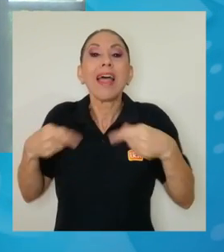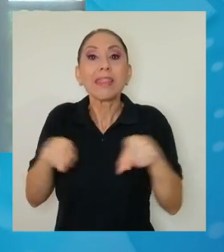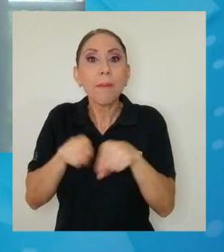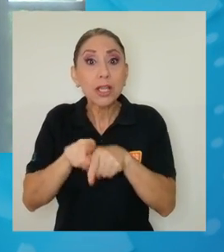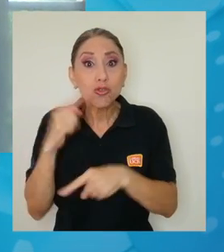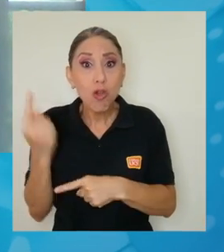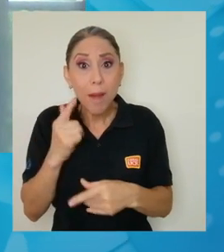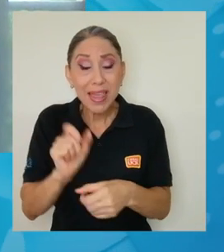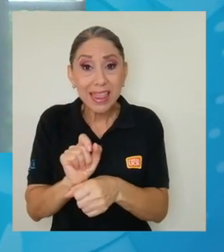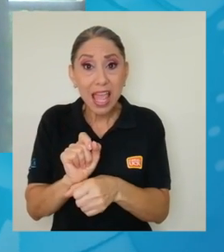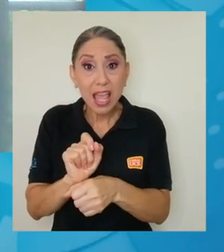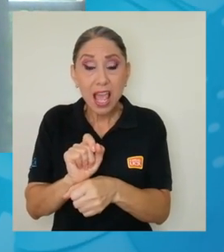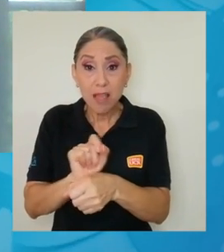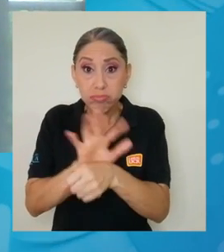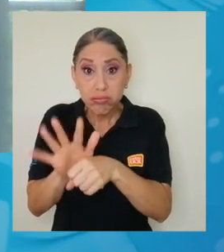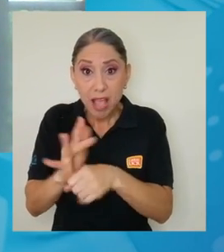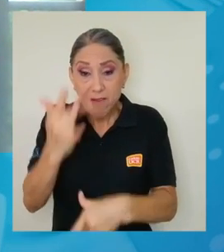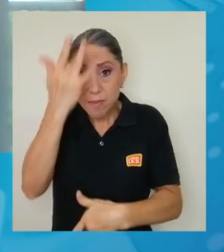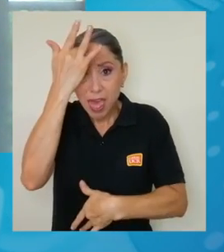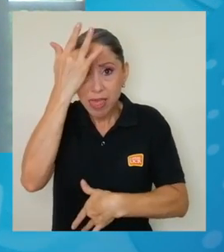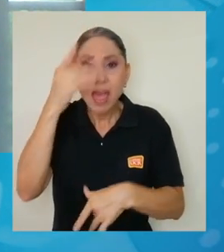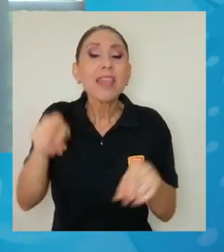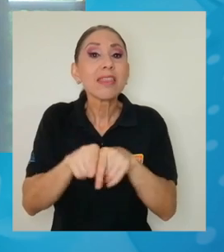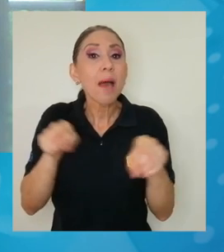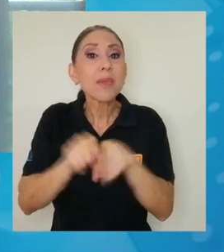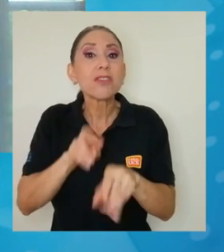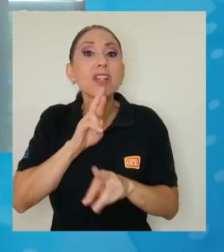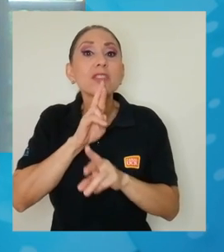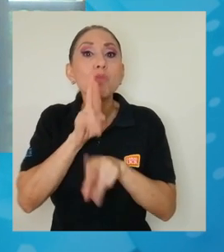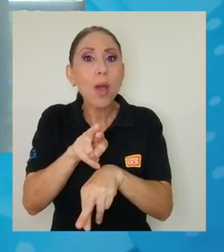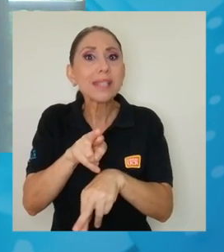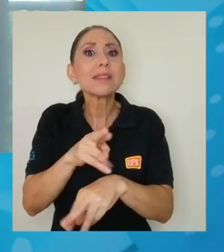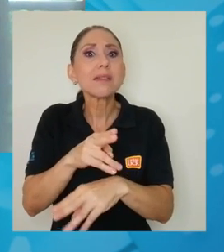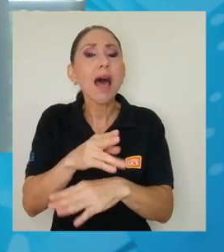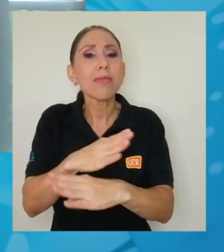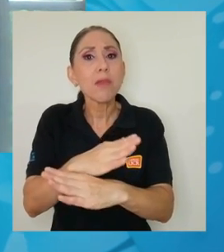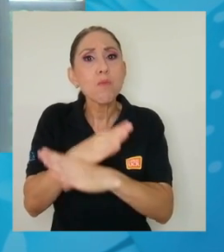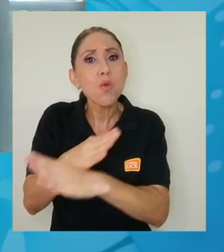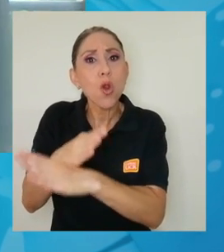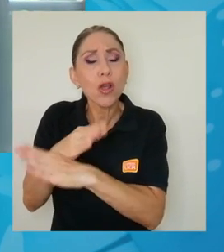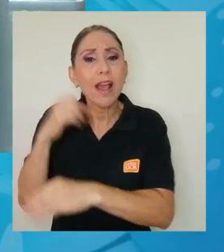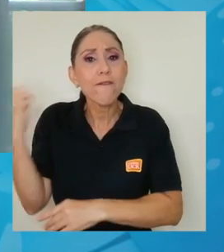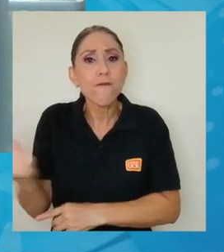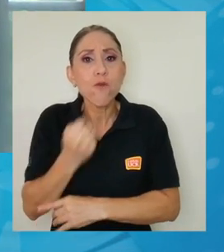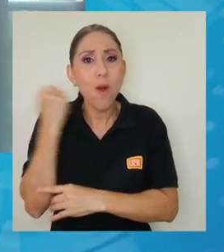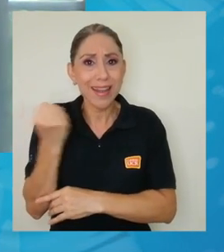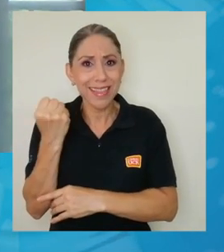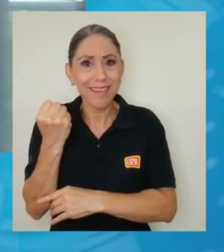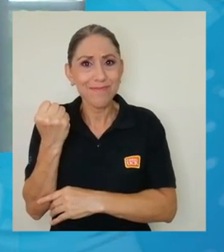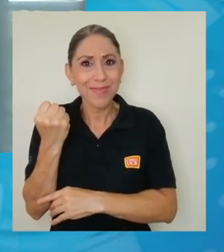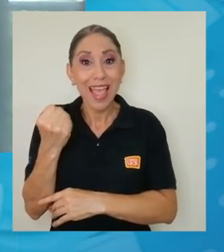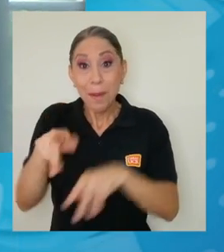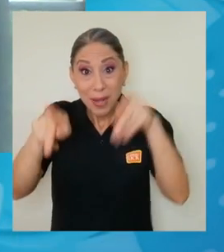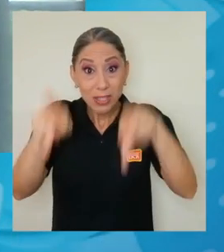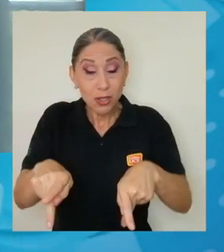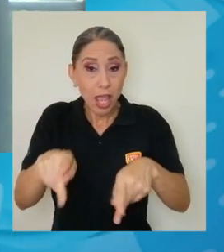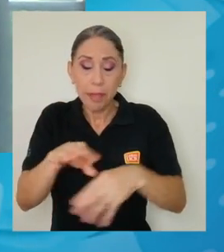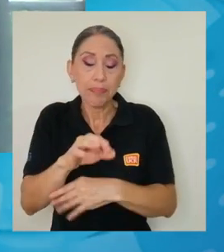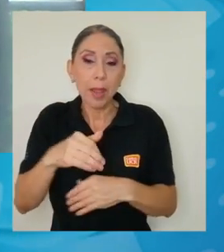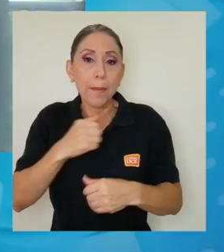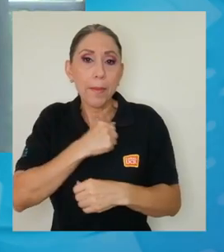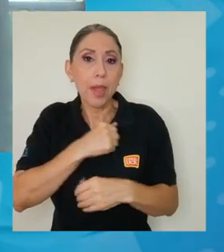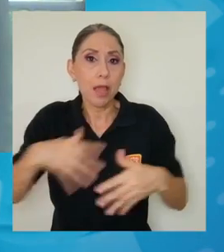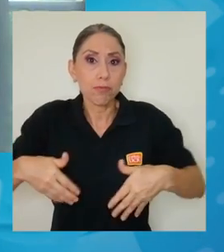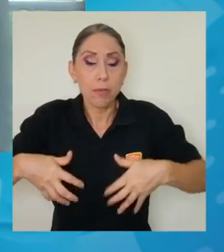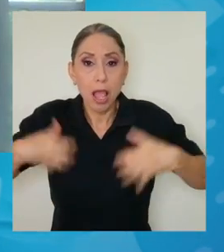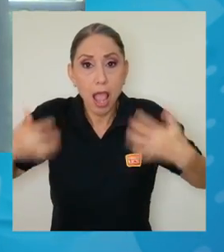una respuesta inmunológica fuerte con altos títulos de anticuerpos en el sentido de que los sobrevivientes, de hecho, tienen